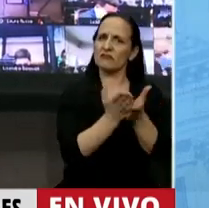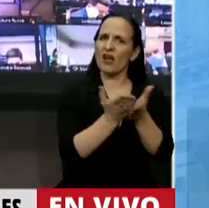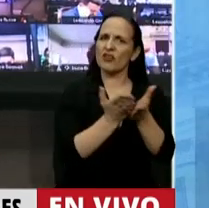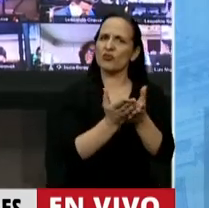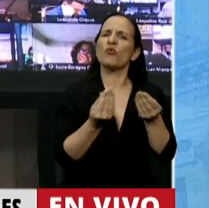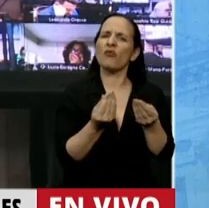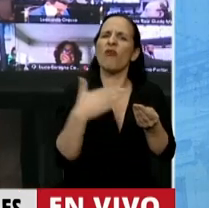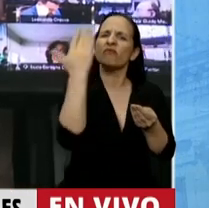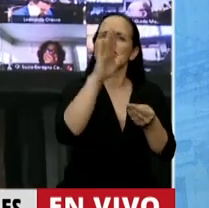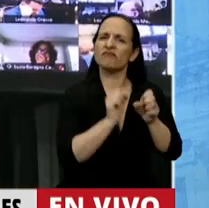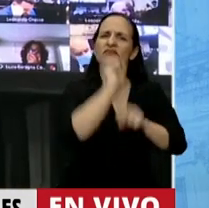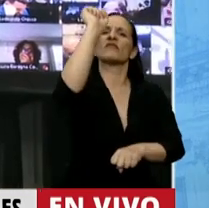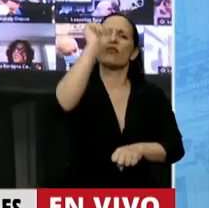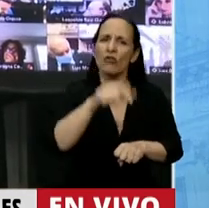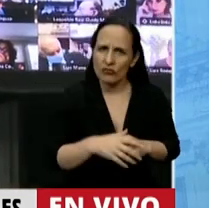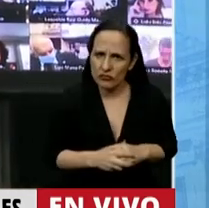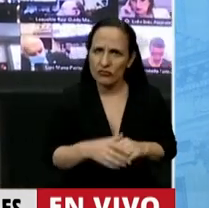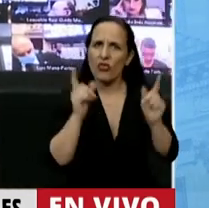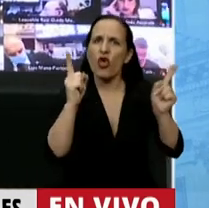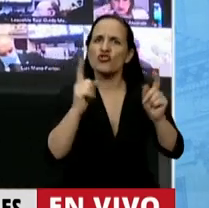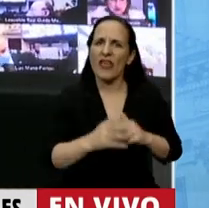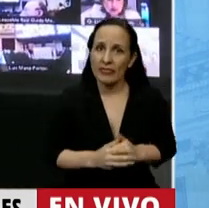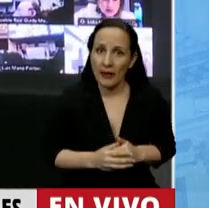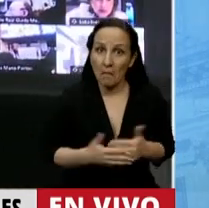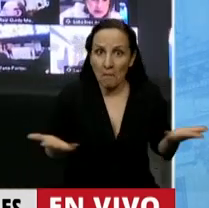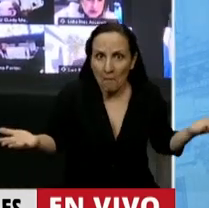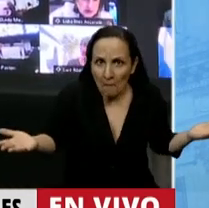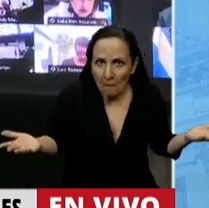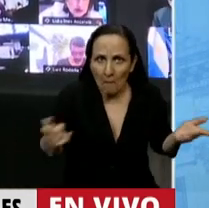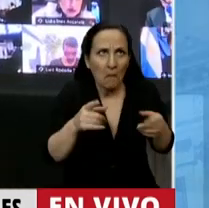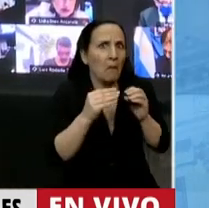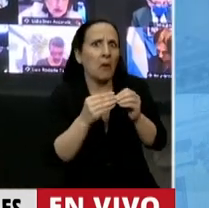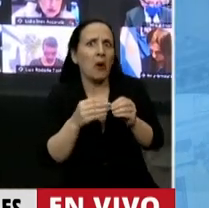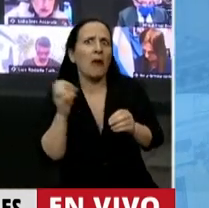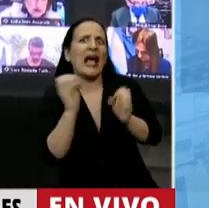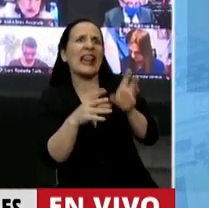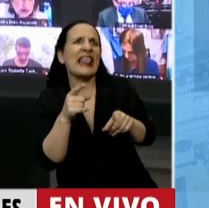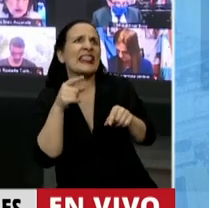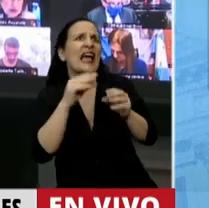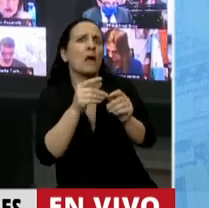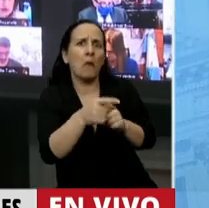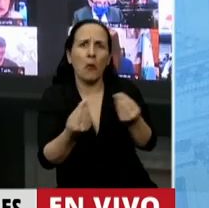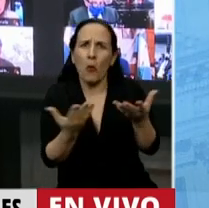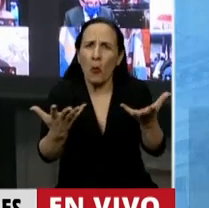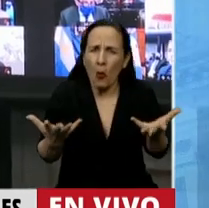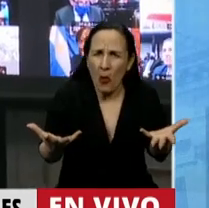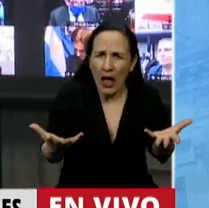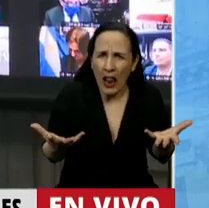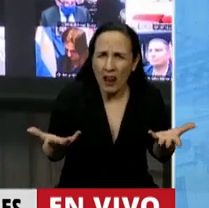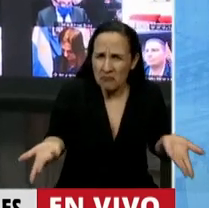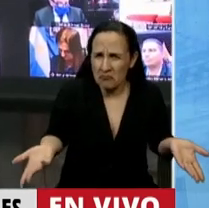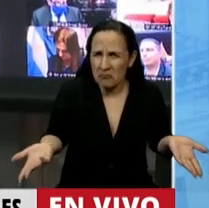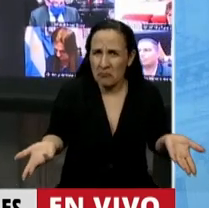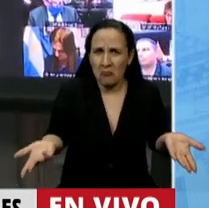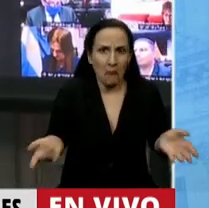estudiar para ser docente? ¿Cuál sería el elemento para criticar? ¿Cuál es el problema